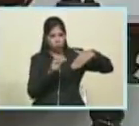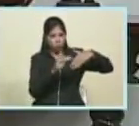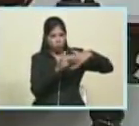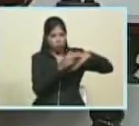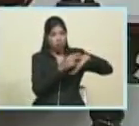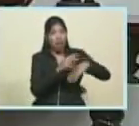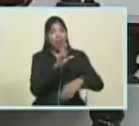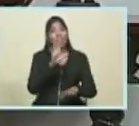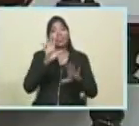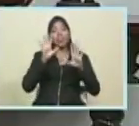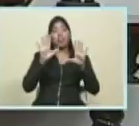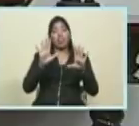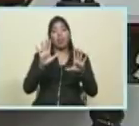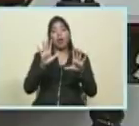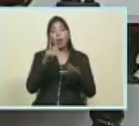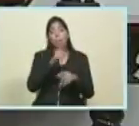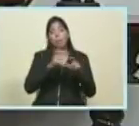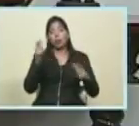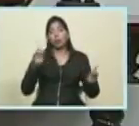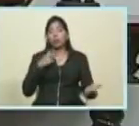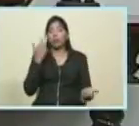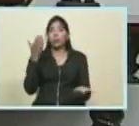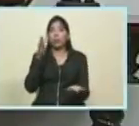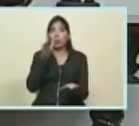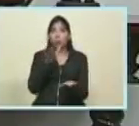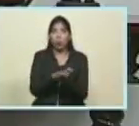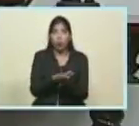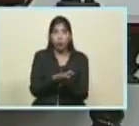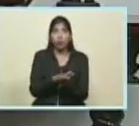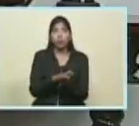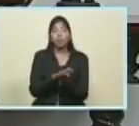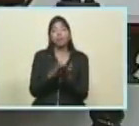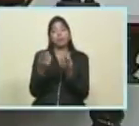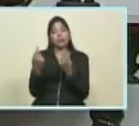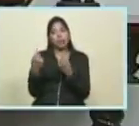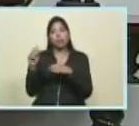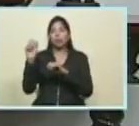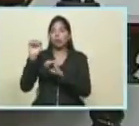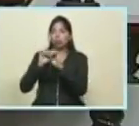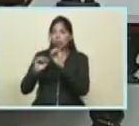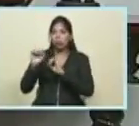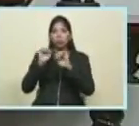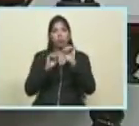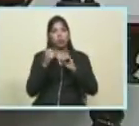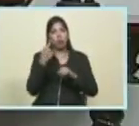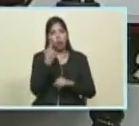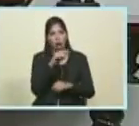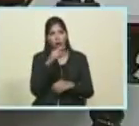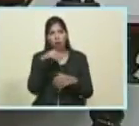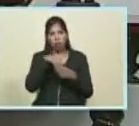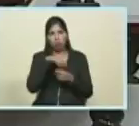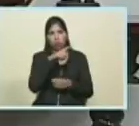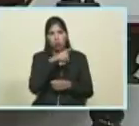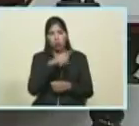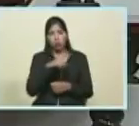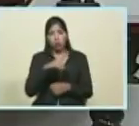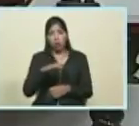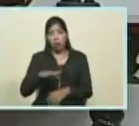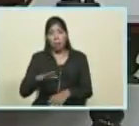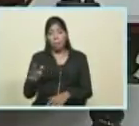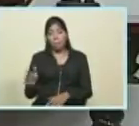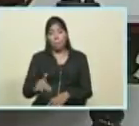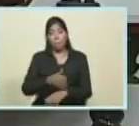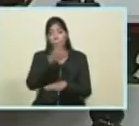10 fallecidos a pesar de los sistemas de seguridad de defensa y protección civil que tiene Cuba que son los mejores del mundo